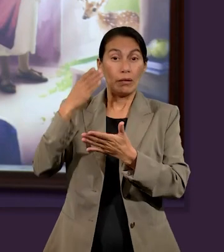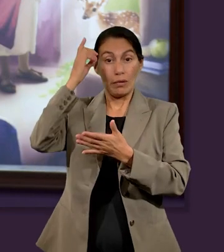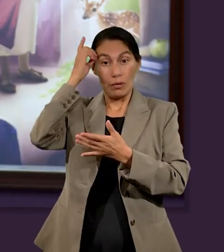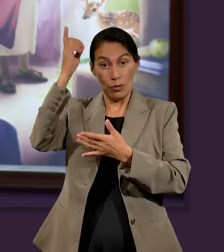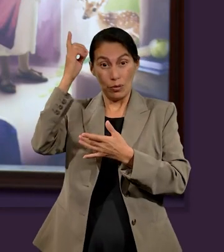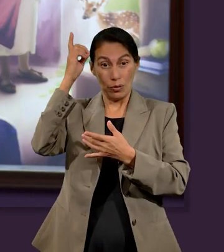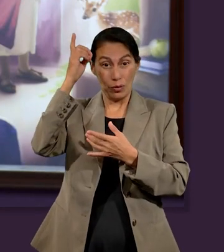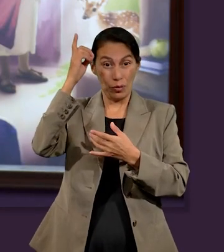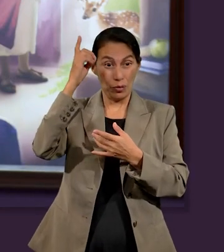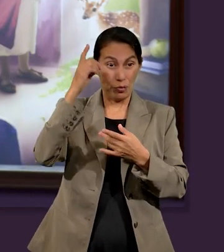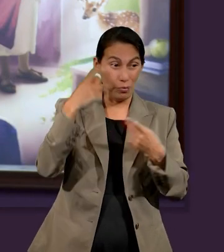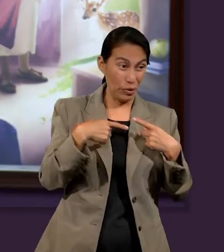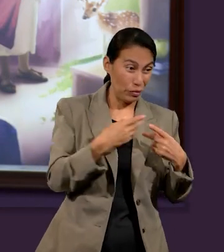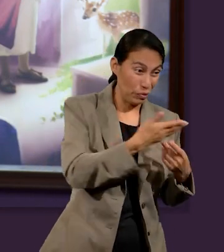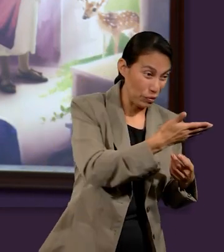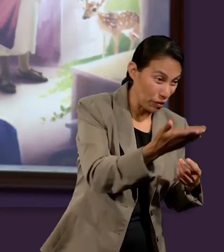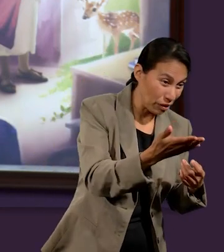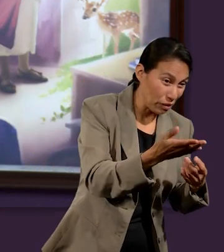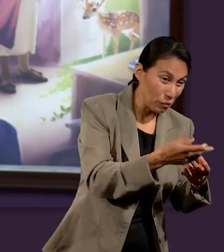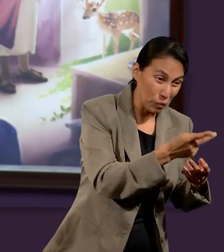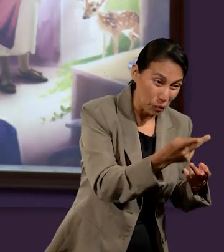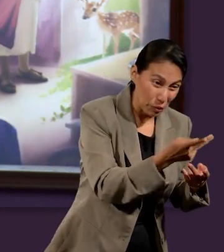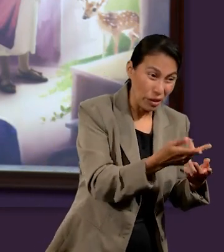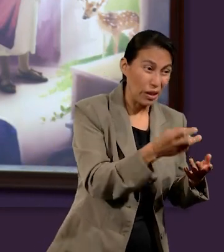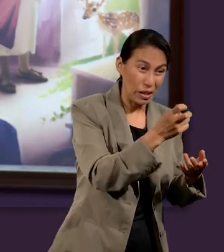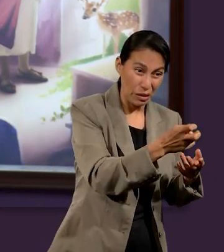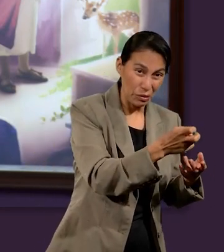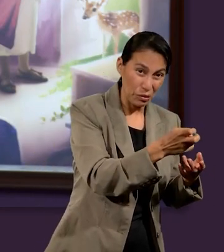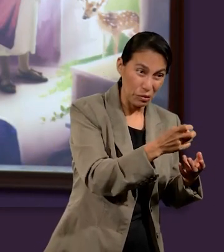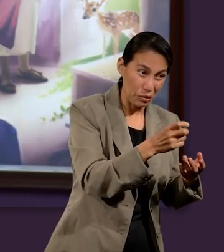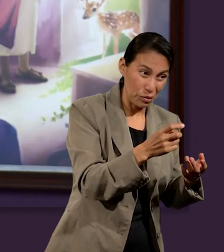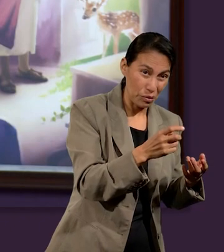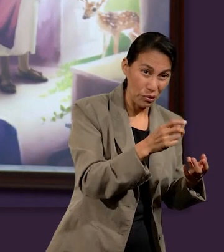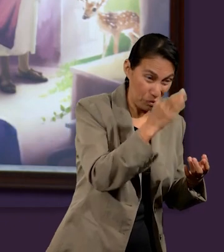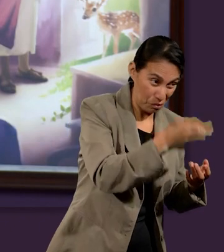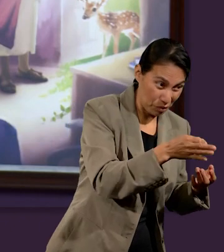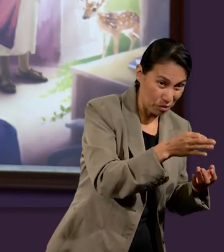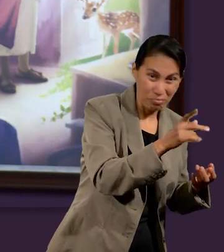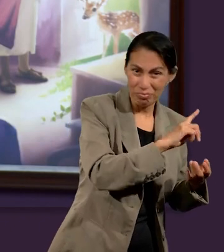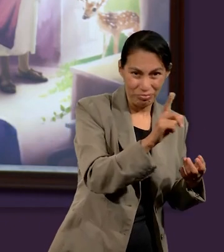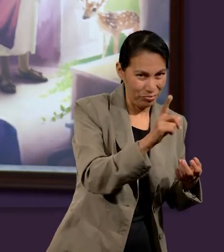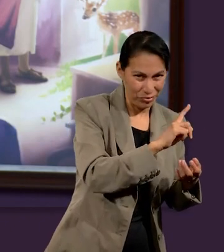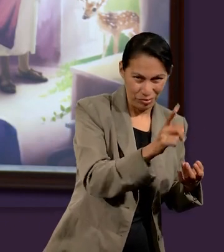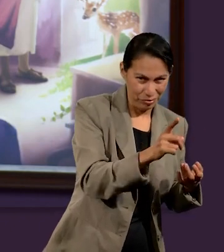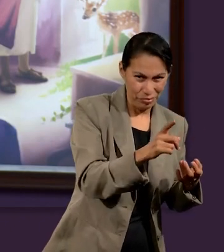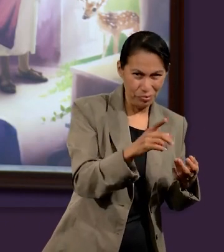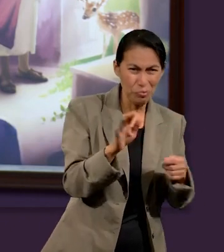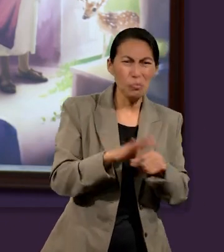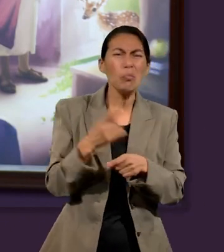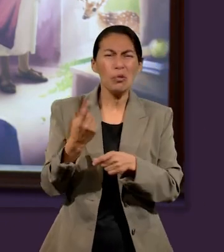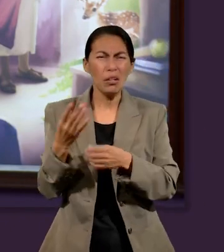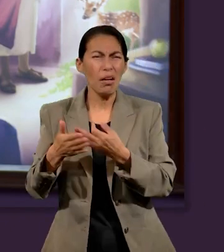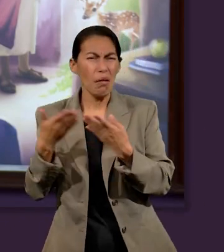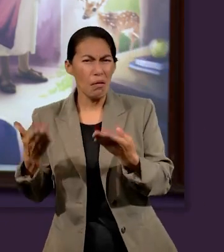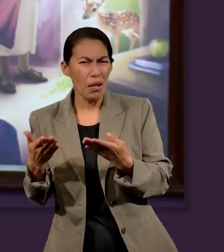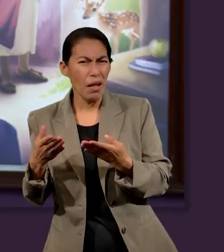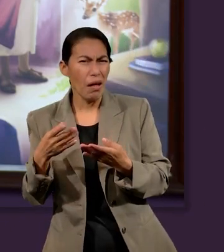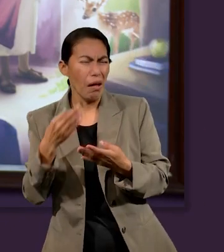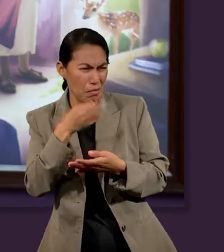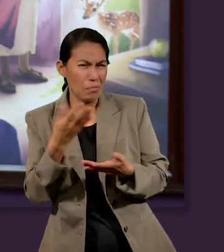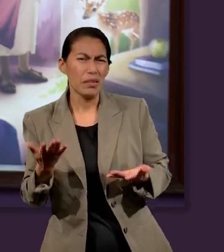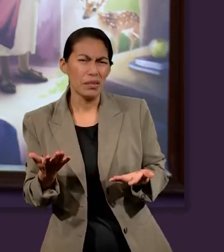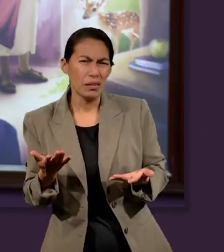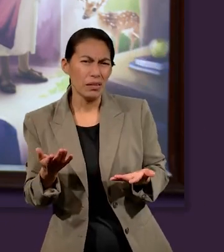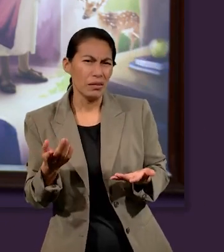1 Samuel 28 que si Dios había prohibido experimentar con este tipo de